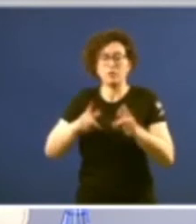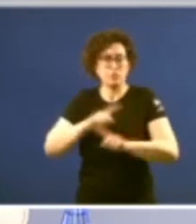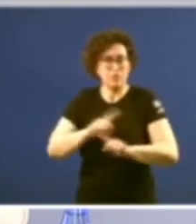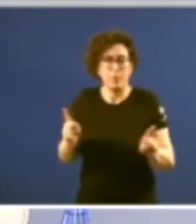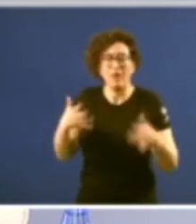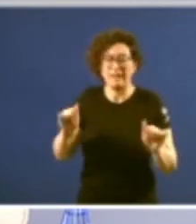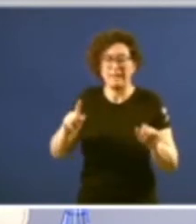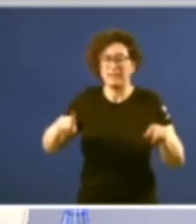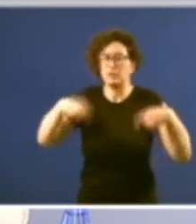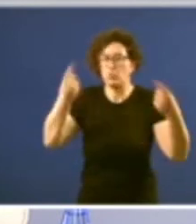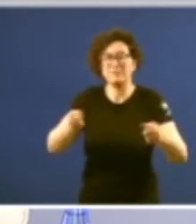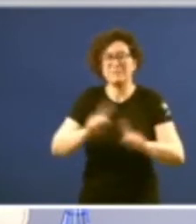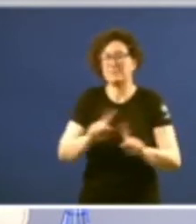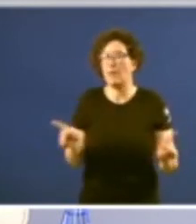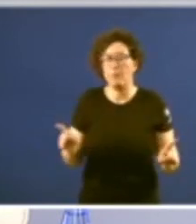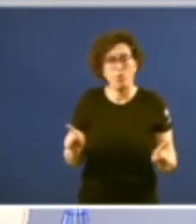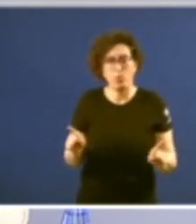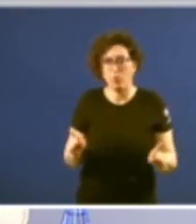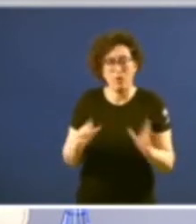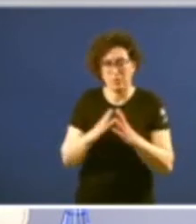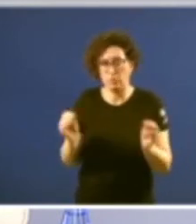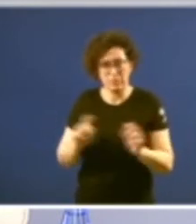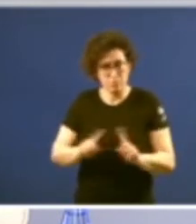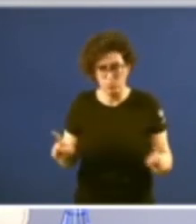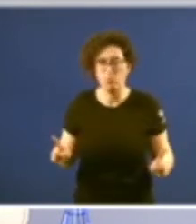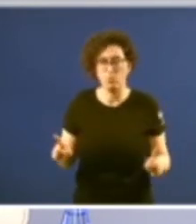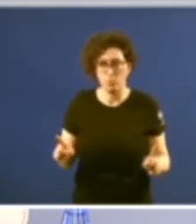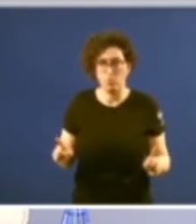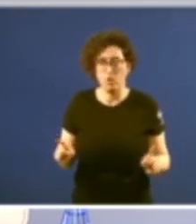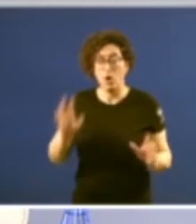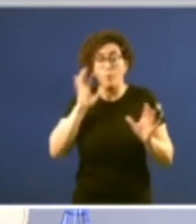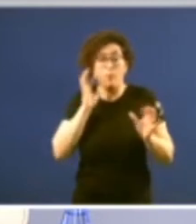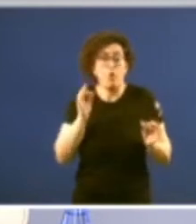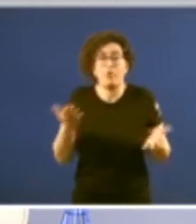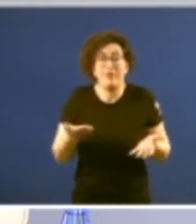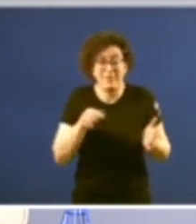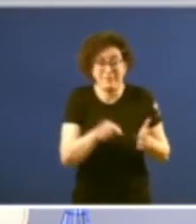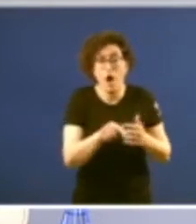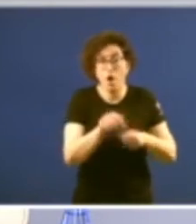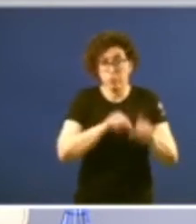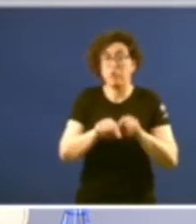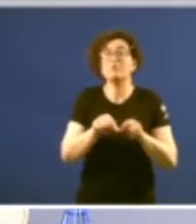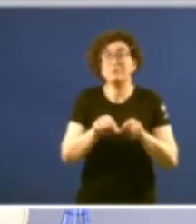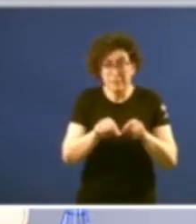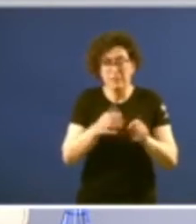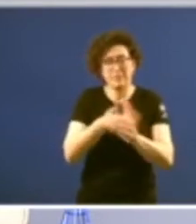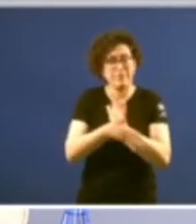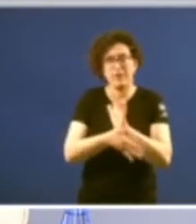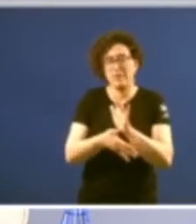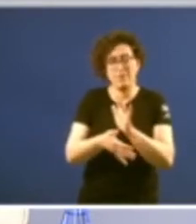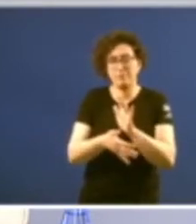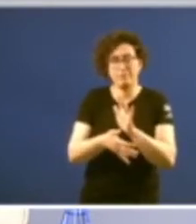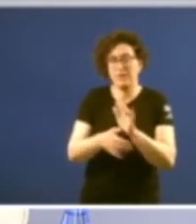posteriormente figuraría no andaluz Lóxicamente esta opción implicaba o rexeitamento